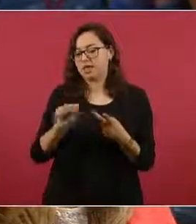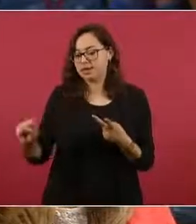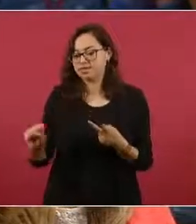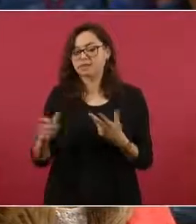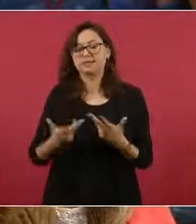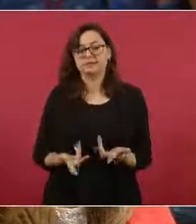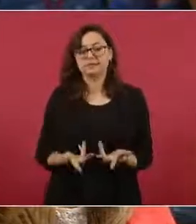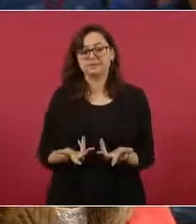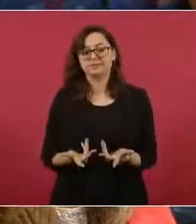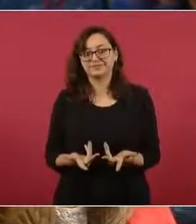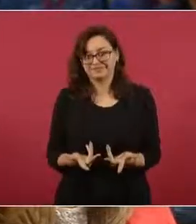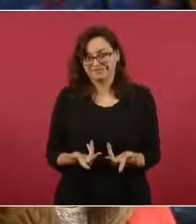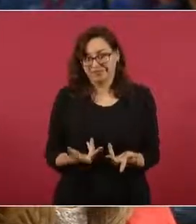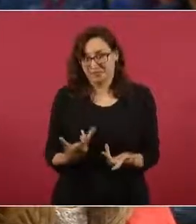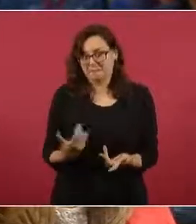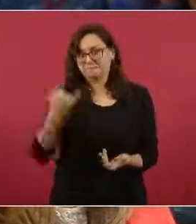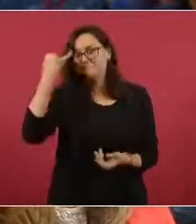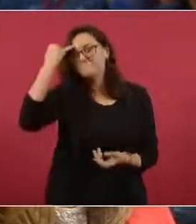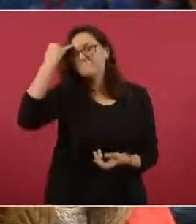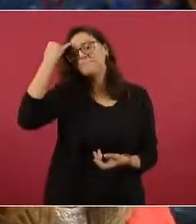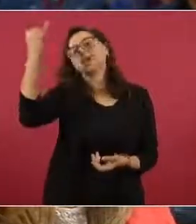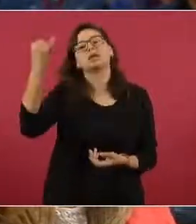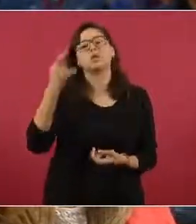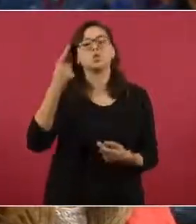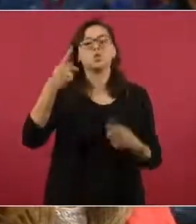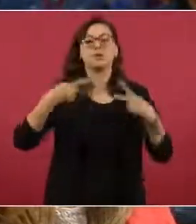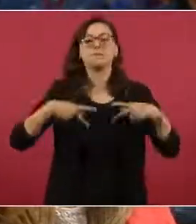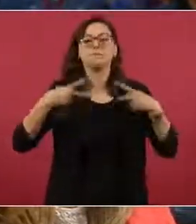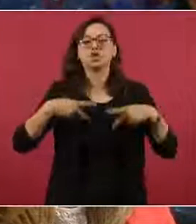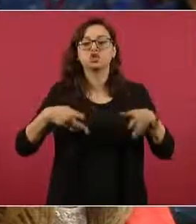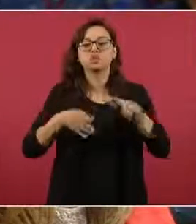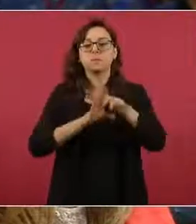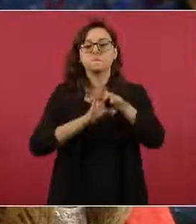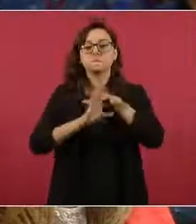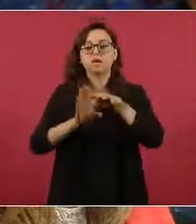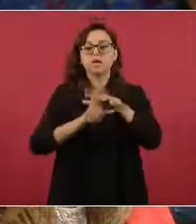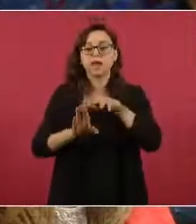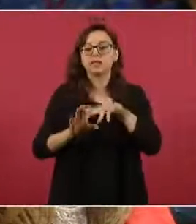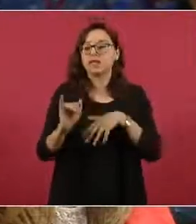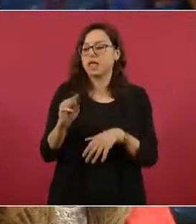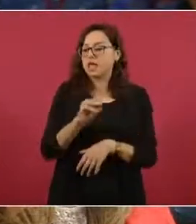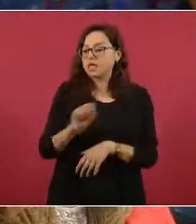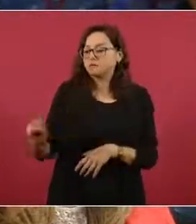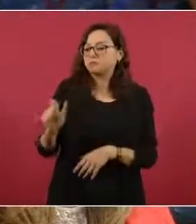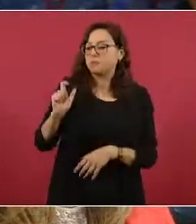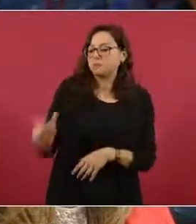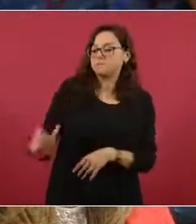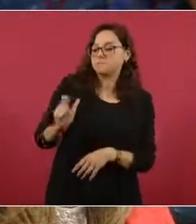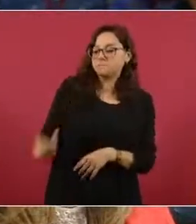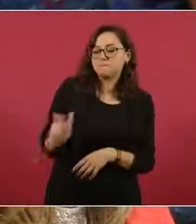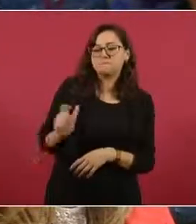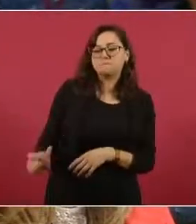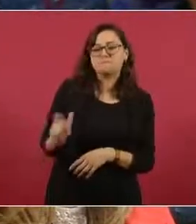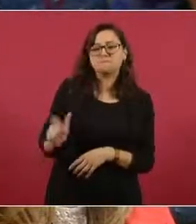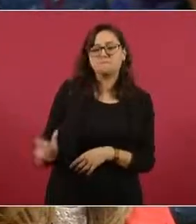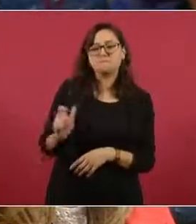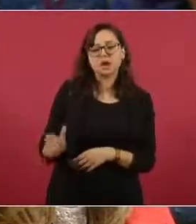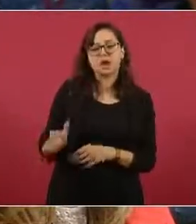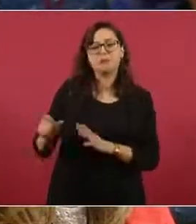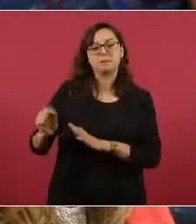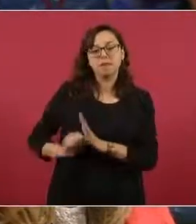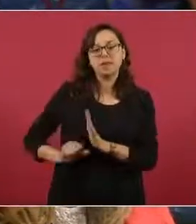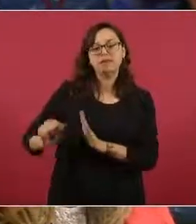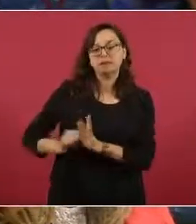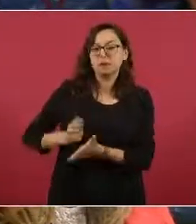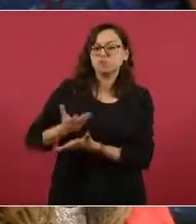imagina cuánto dinero ingresaría, por ejemplo, si un migrante empieza a pagar su seguro social aquí en México? O si, por ejemplo, ellos,